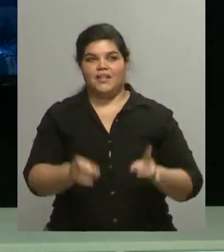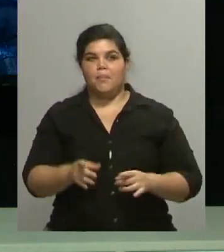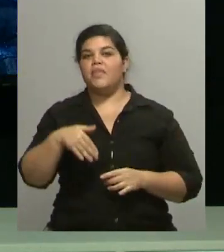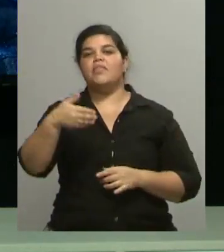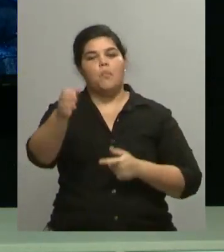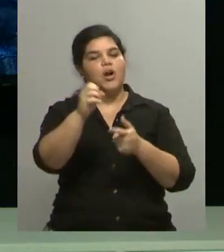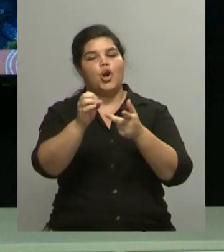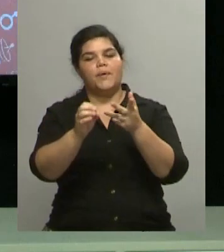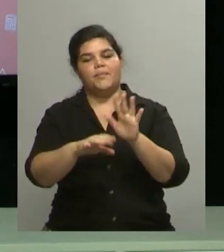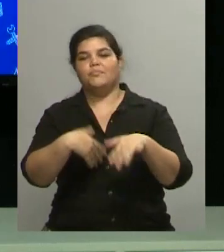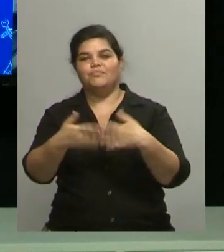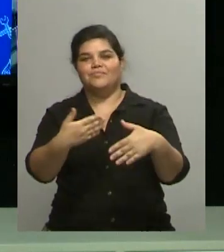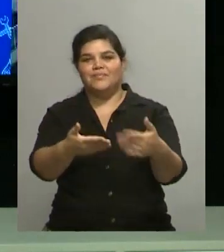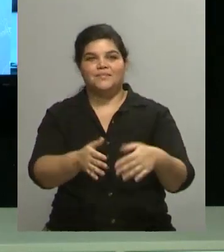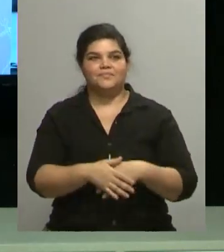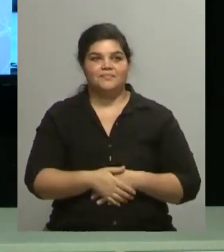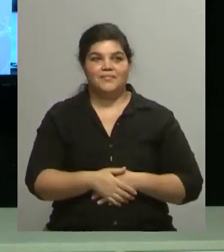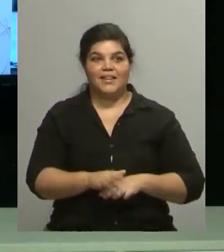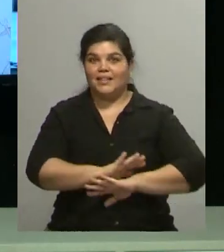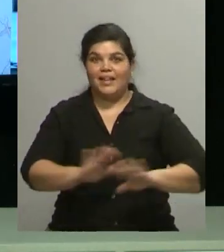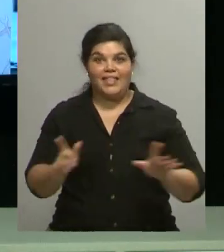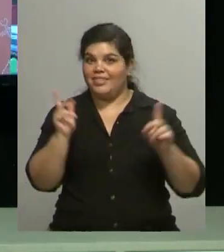nombrando y es 6.40. ¡Ay, sí!